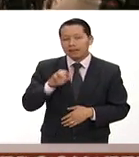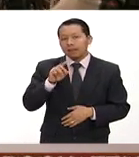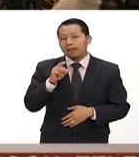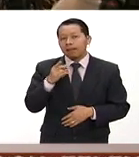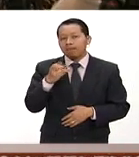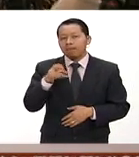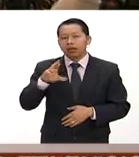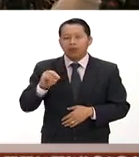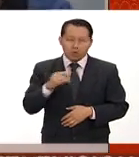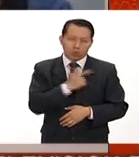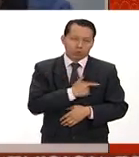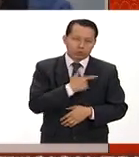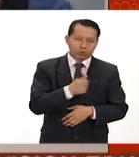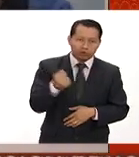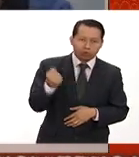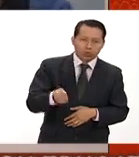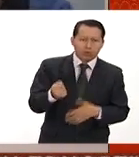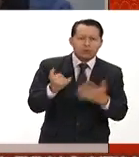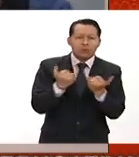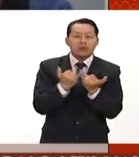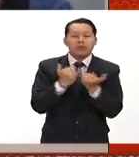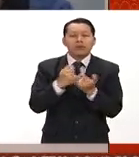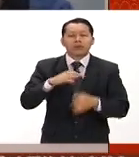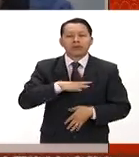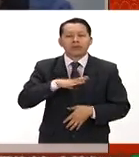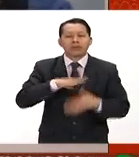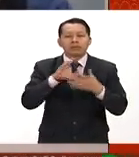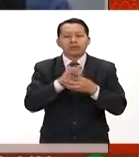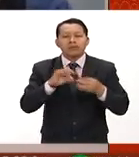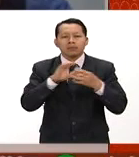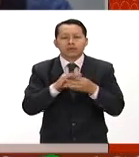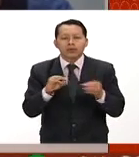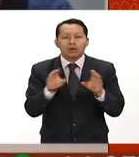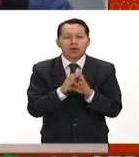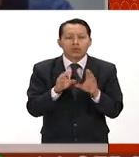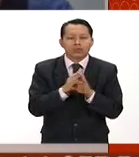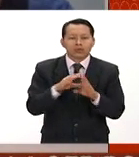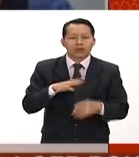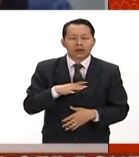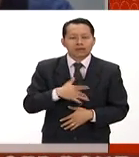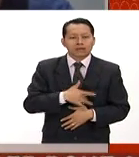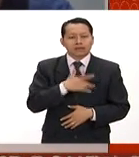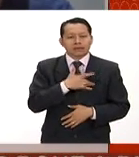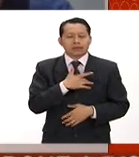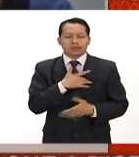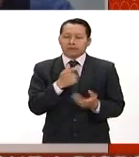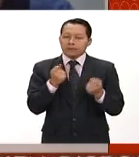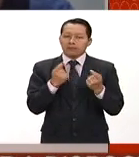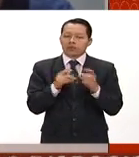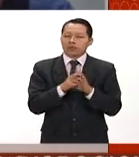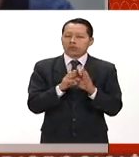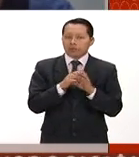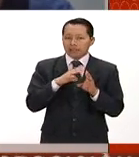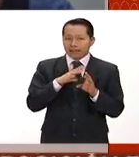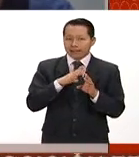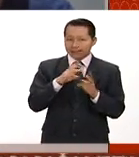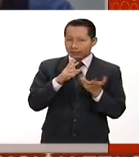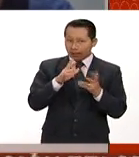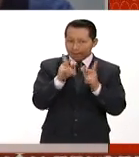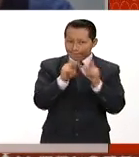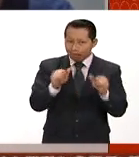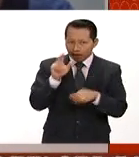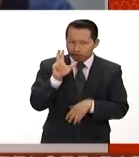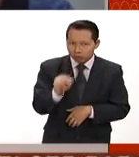saludarte algo que nos ha llamado la atención entre otras cosas de este no al acuerdo de paz es